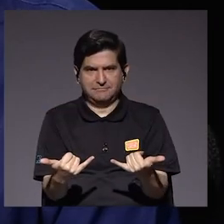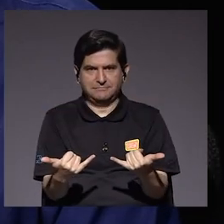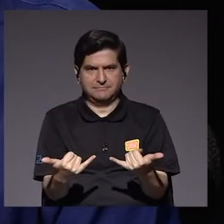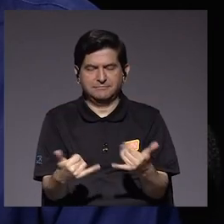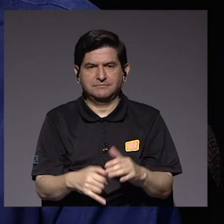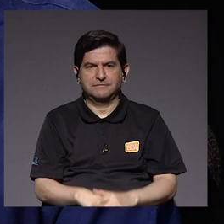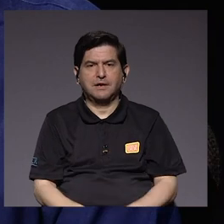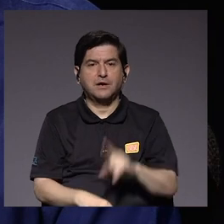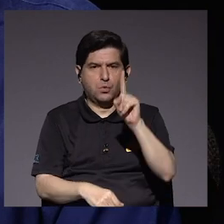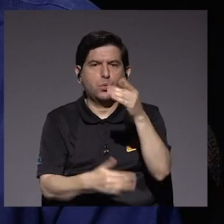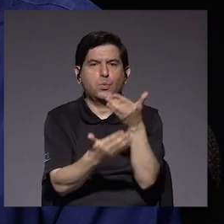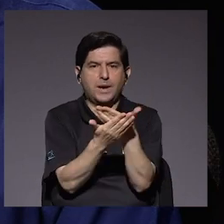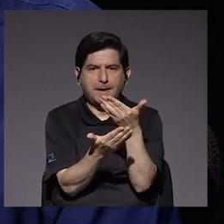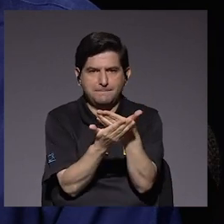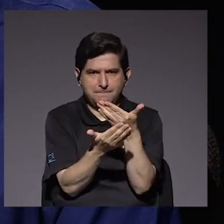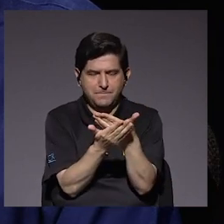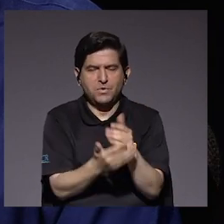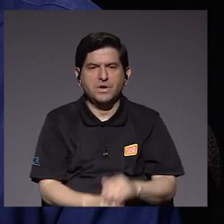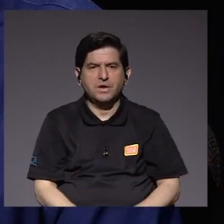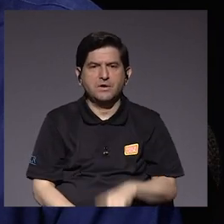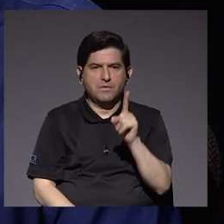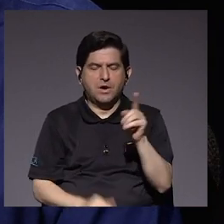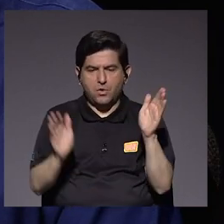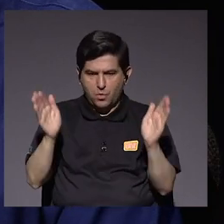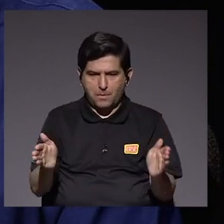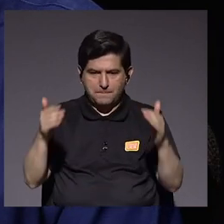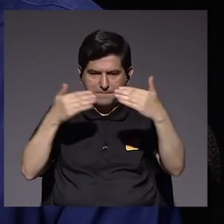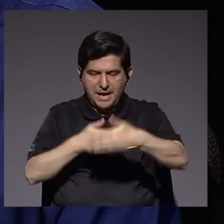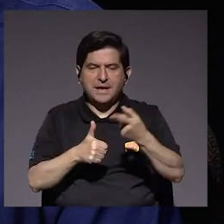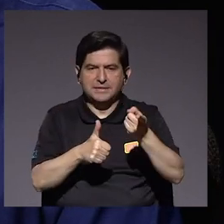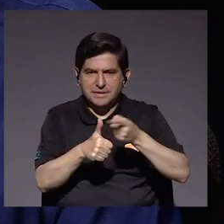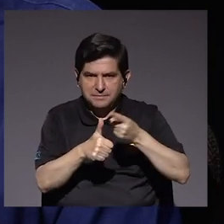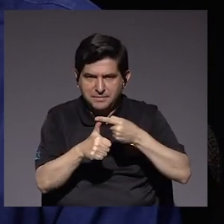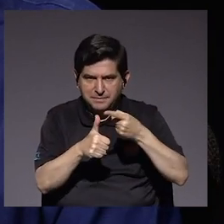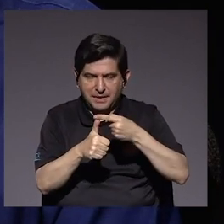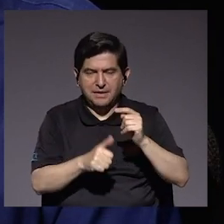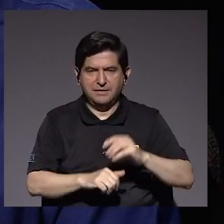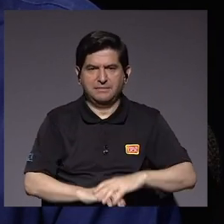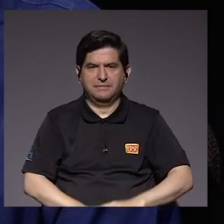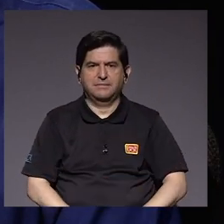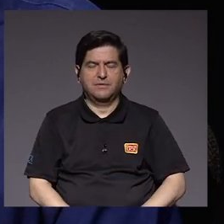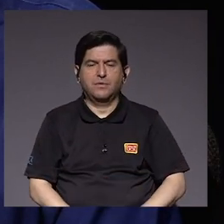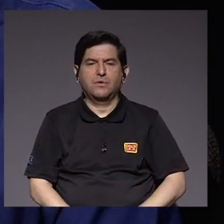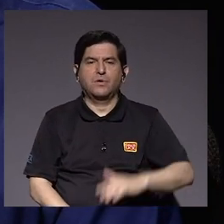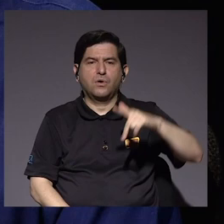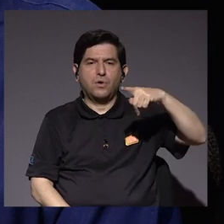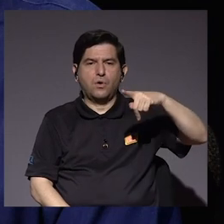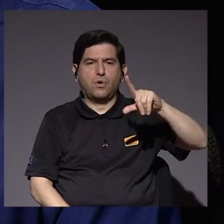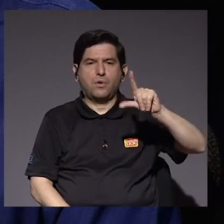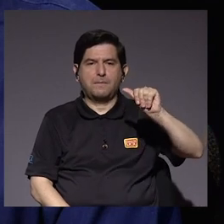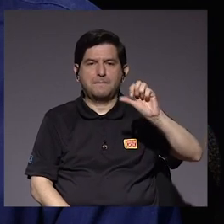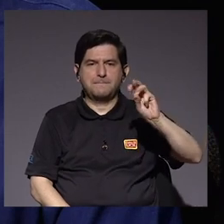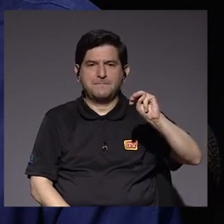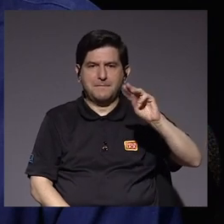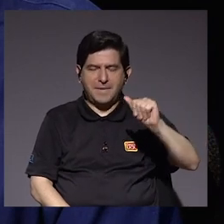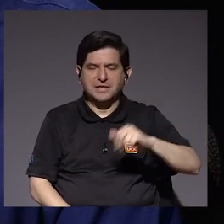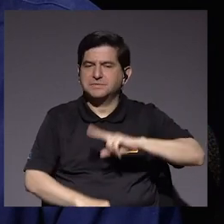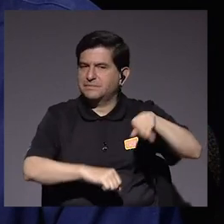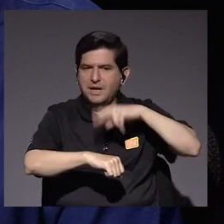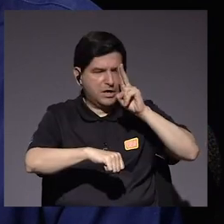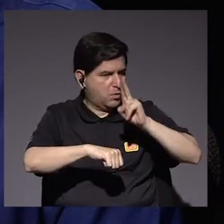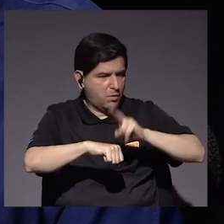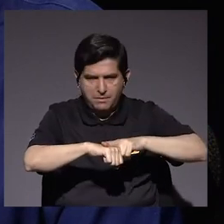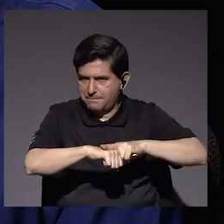hicimos una prueba, producimos un lote de prueba a partir de plasma normal,